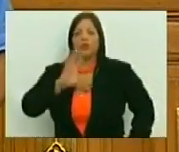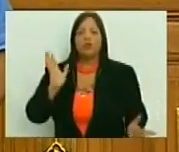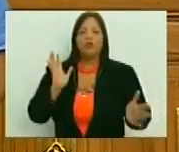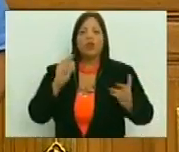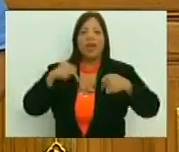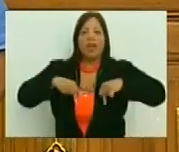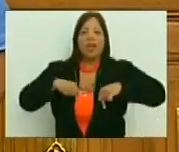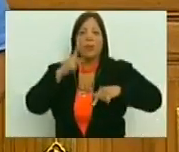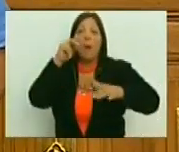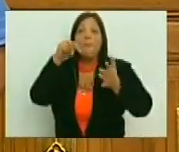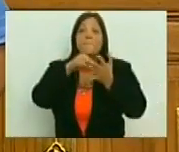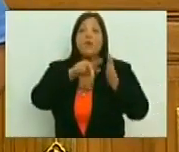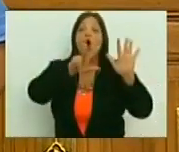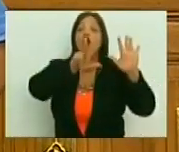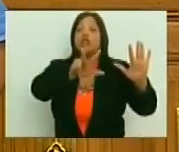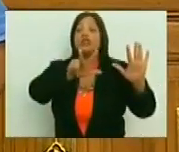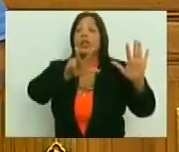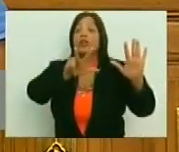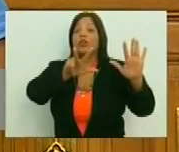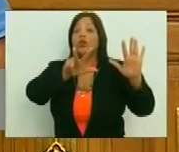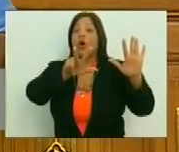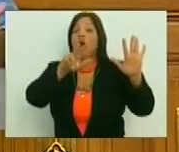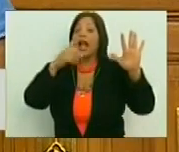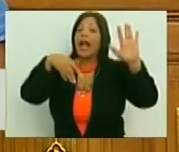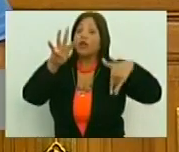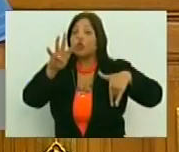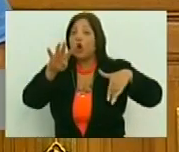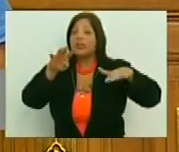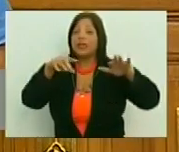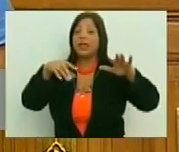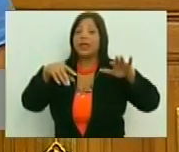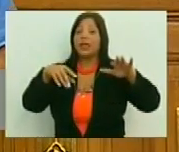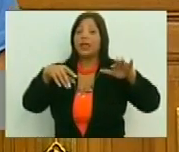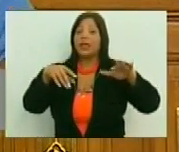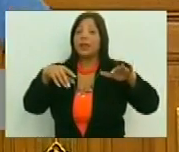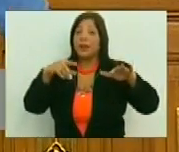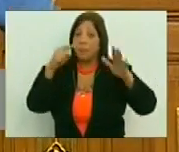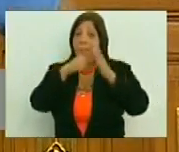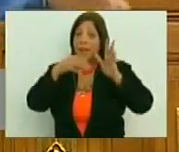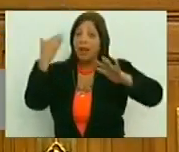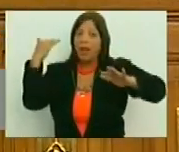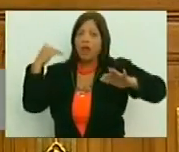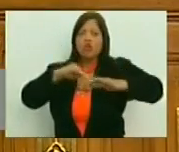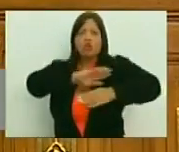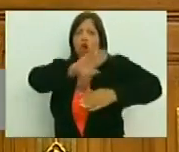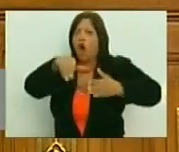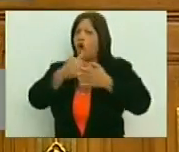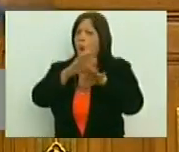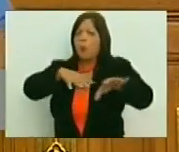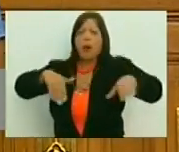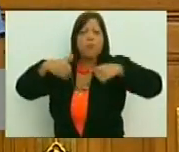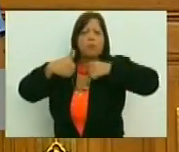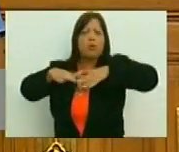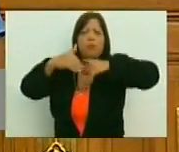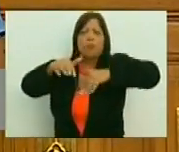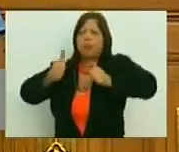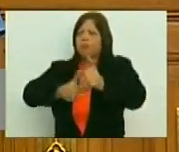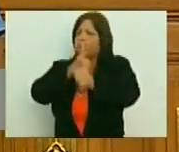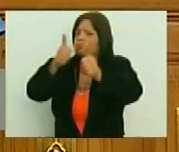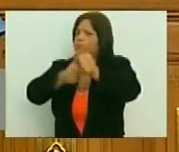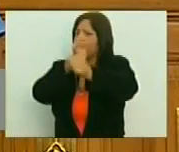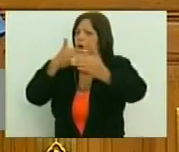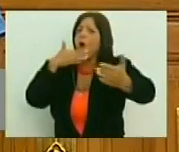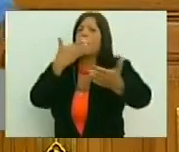aquí en 1814, en 1814, todo un pueblo se fue detrás de las